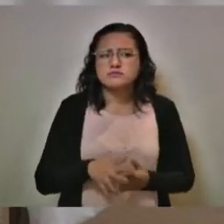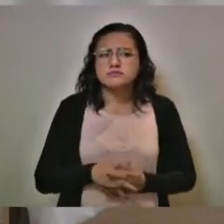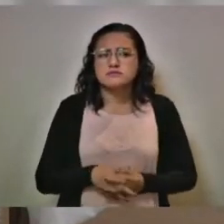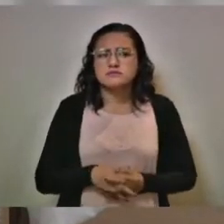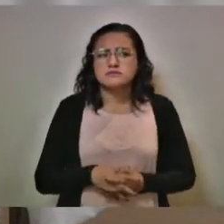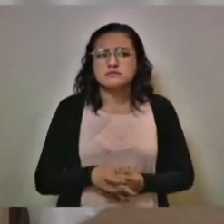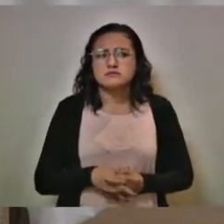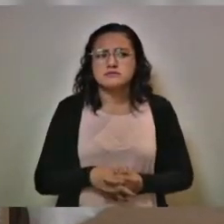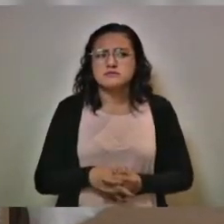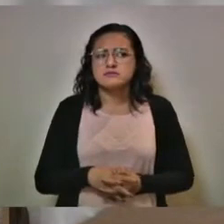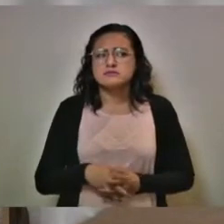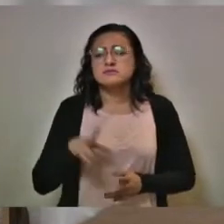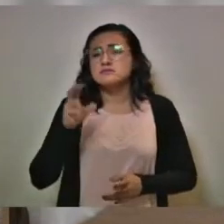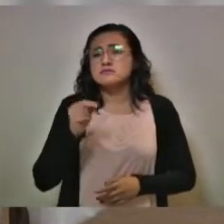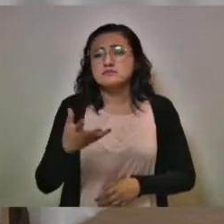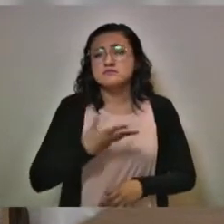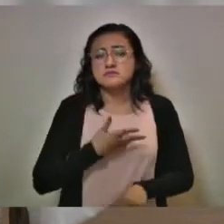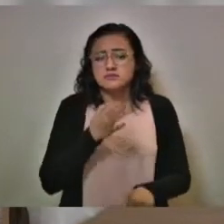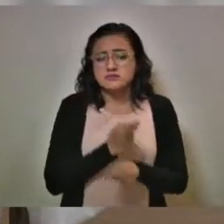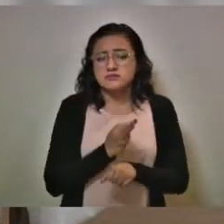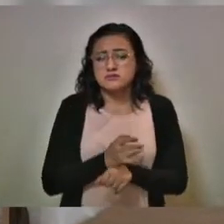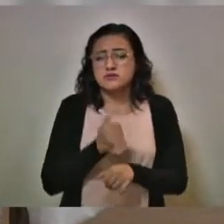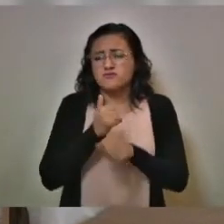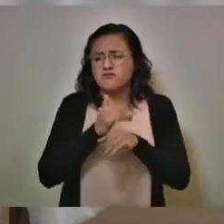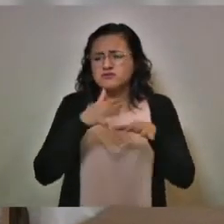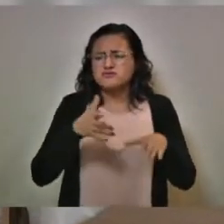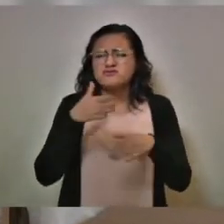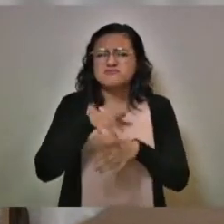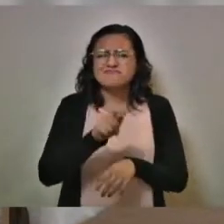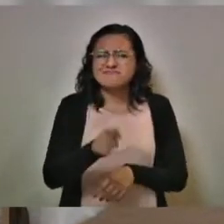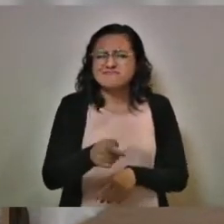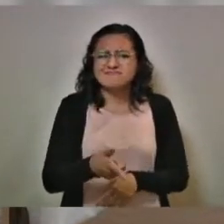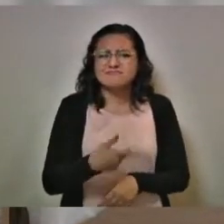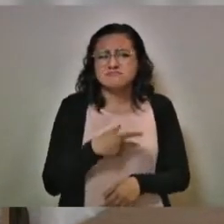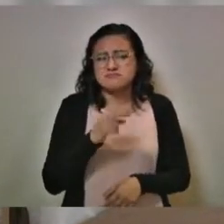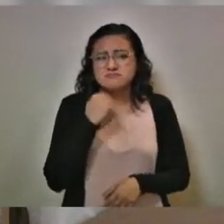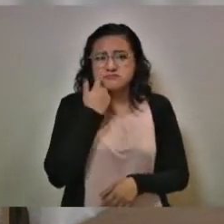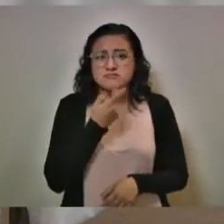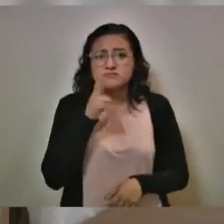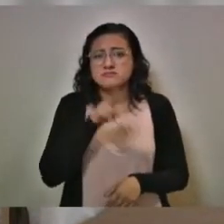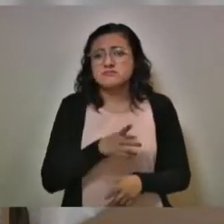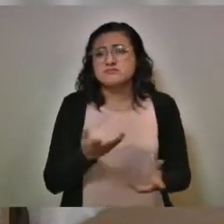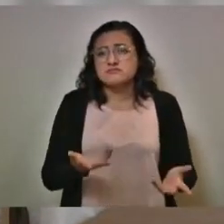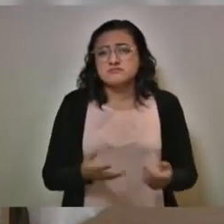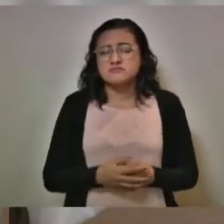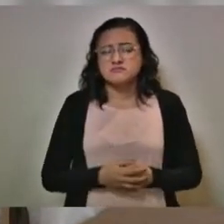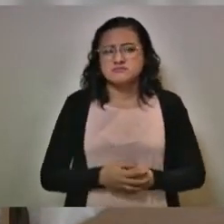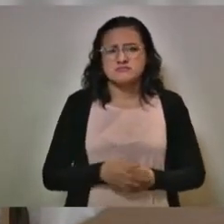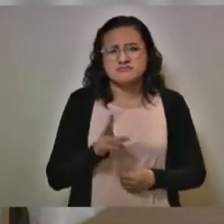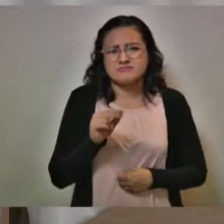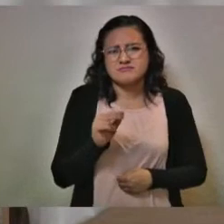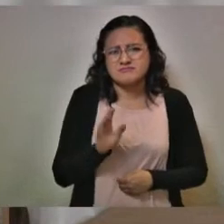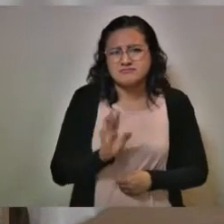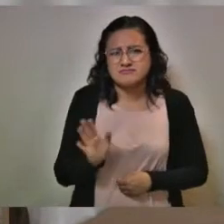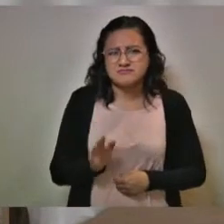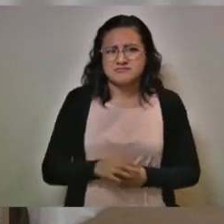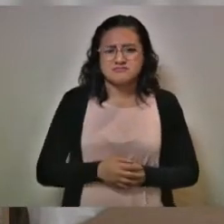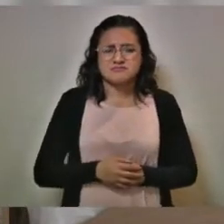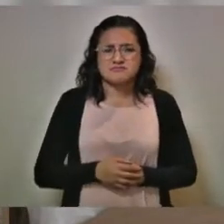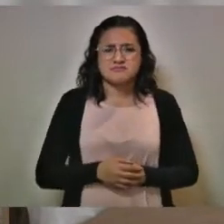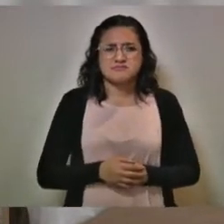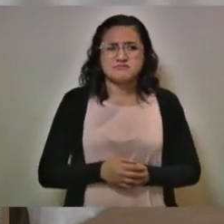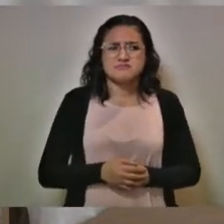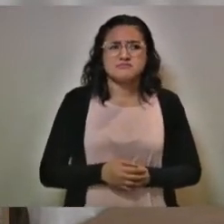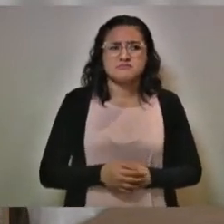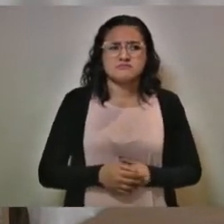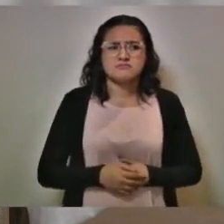Y no tengo información sobre eso. No quisiera que fuera así, pues. No quisiera que